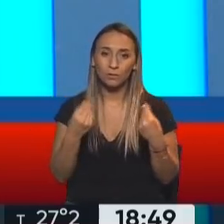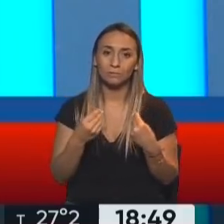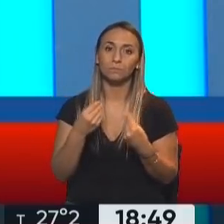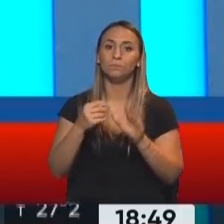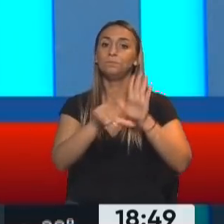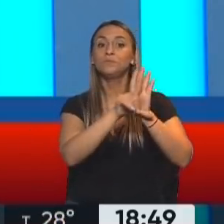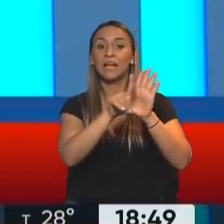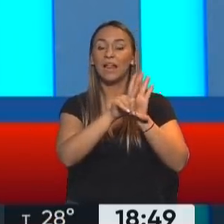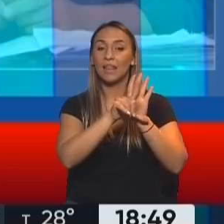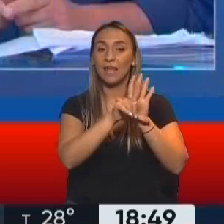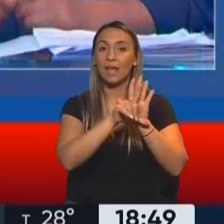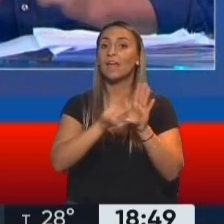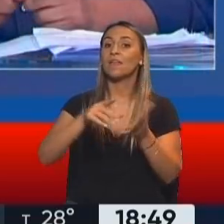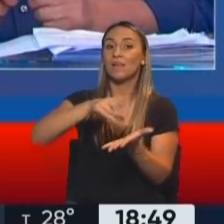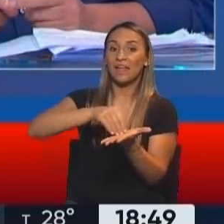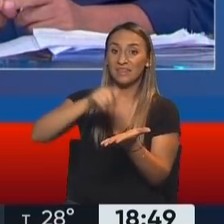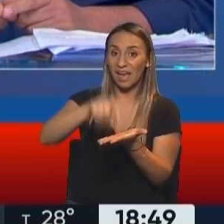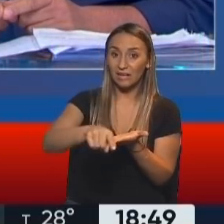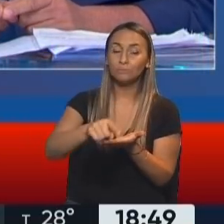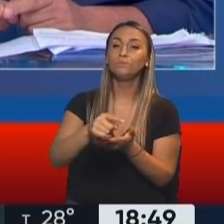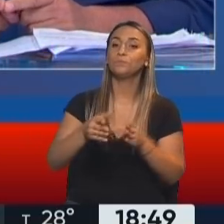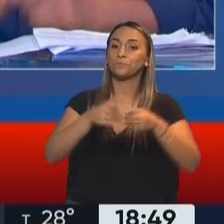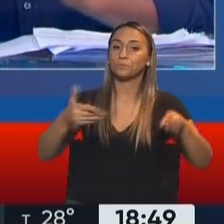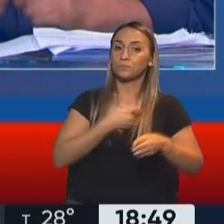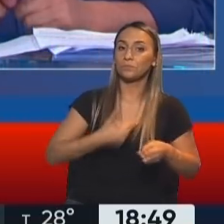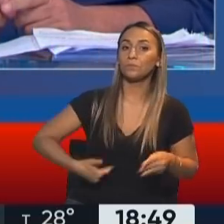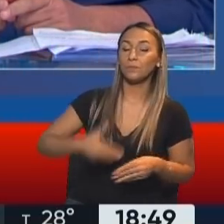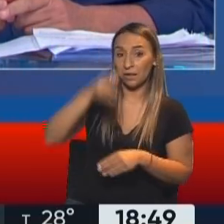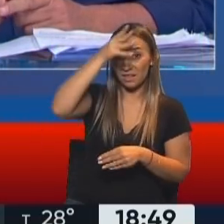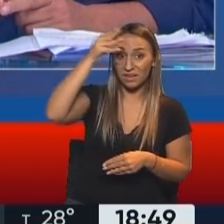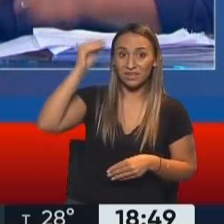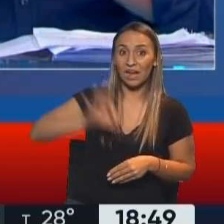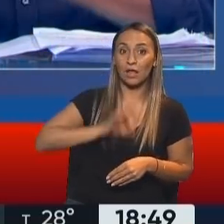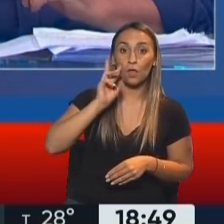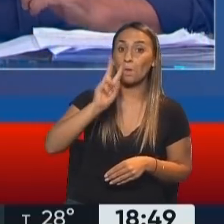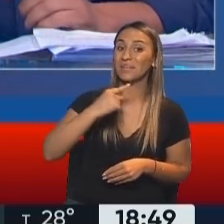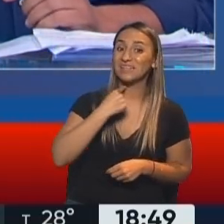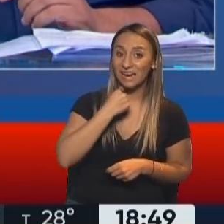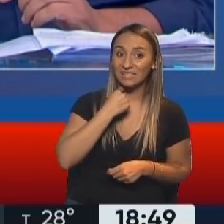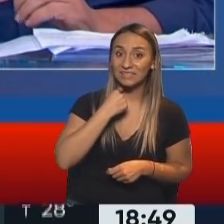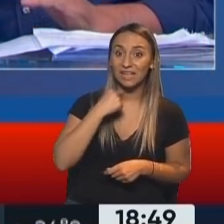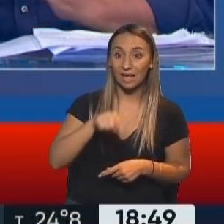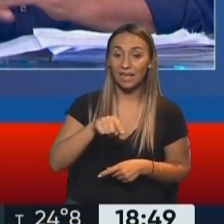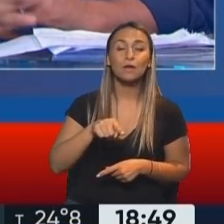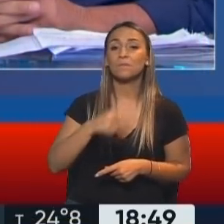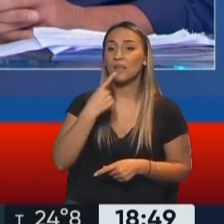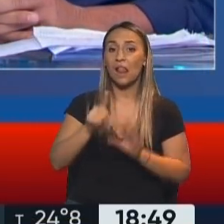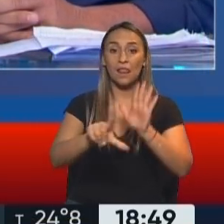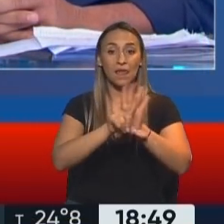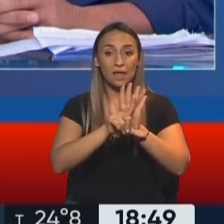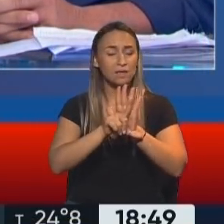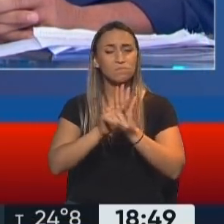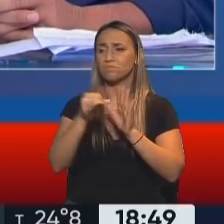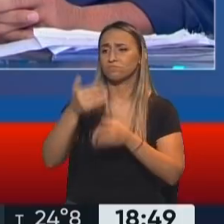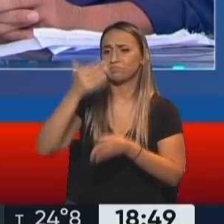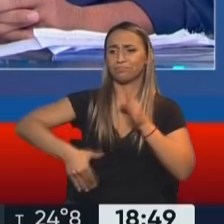tierras que se sancionó en la República Argentina bajo el gobierno de Cristina Fernández de Kirchner en el 2013 que impedía y que le ponía tope a la compra